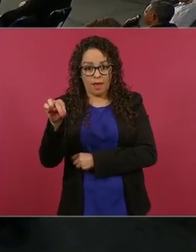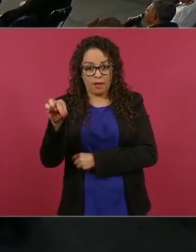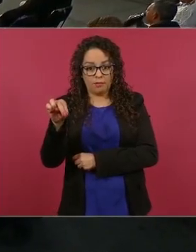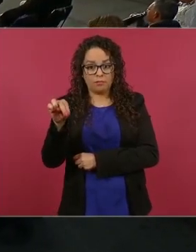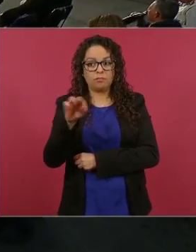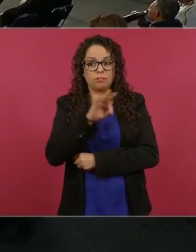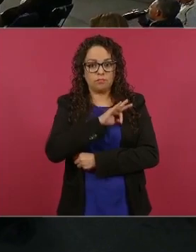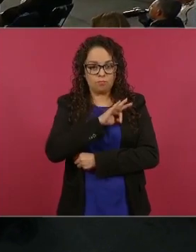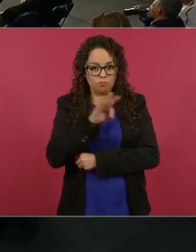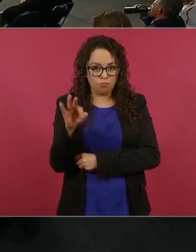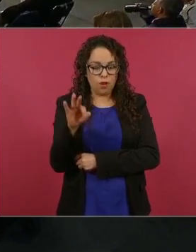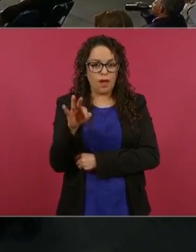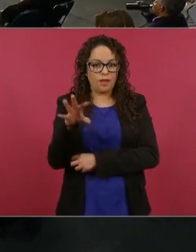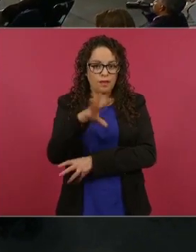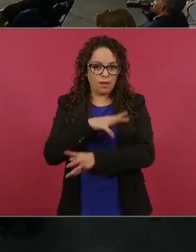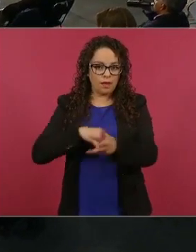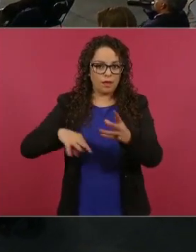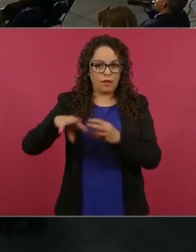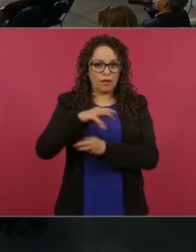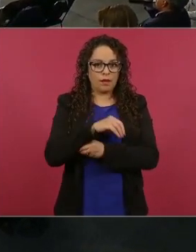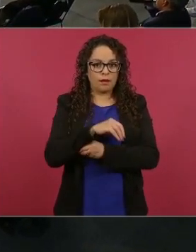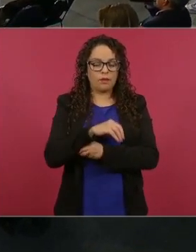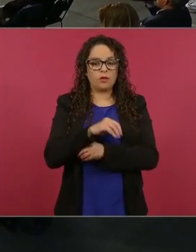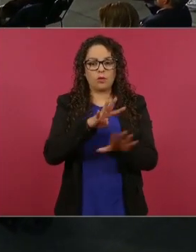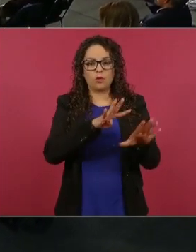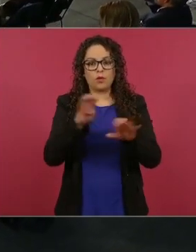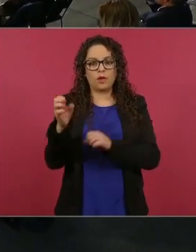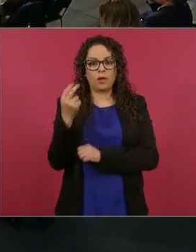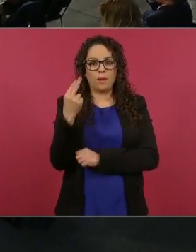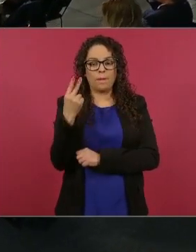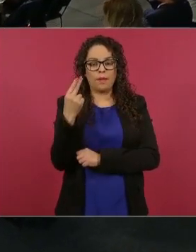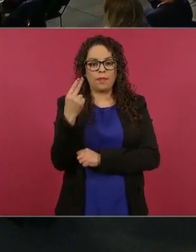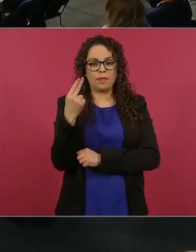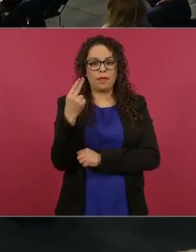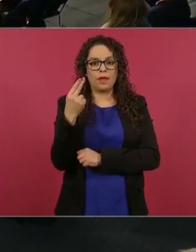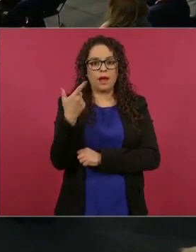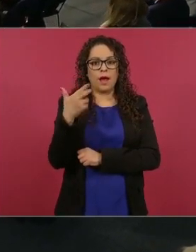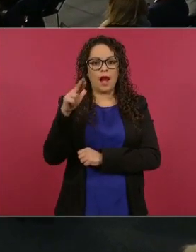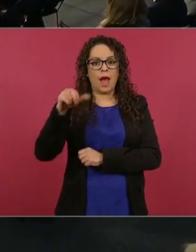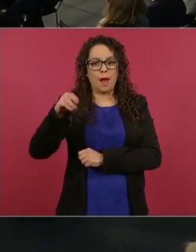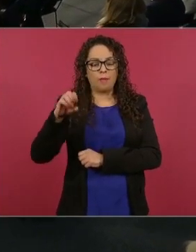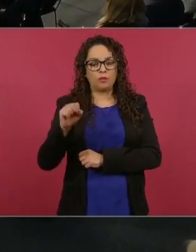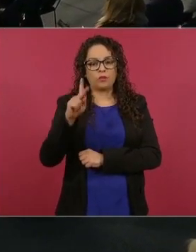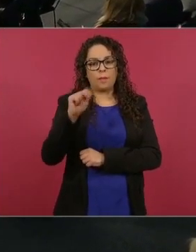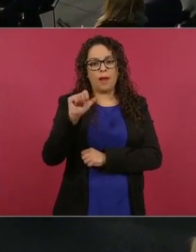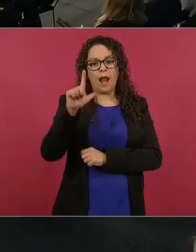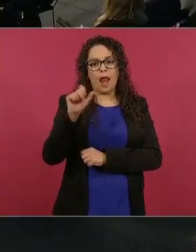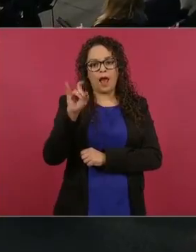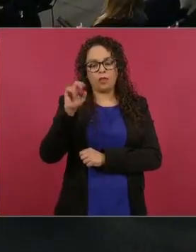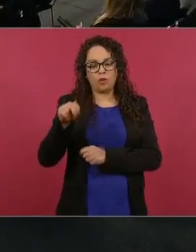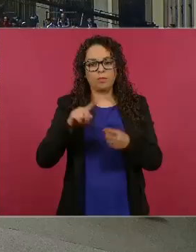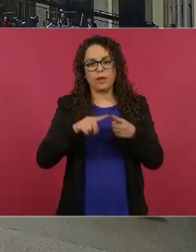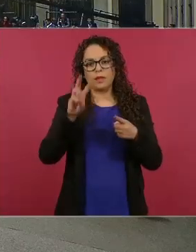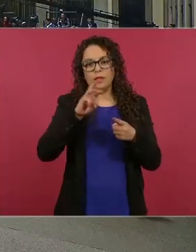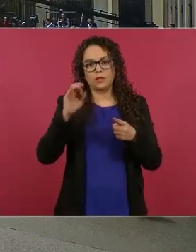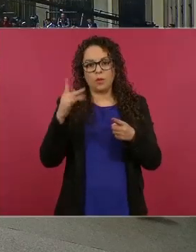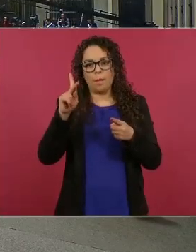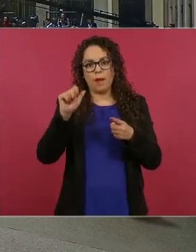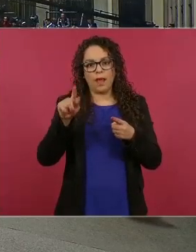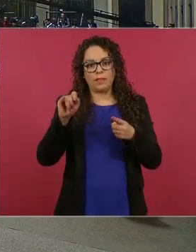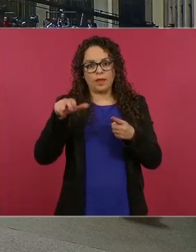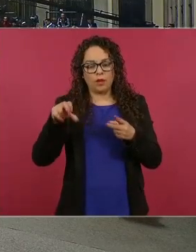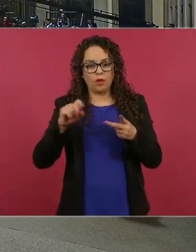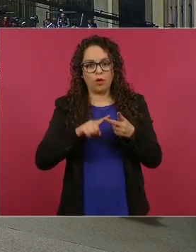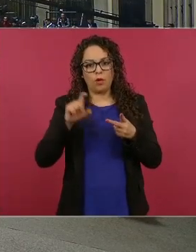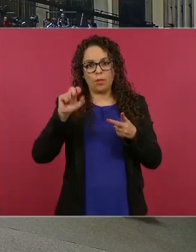recuperarse 425 gramos de paladio 354 gramos de platino 28